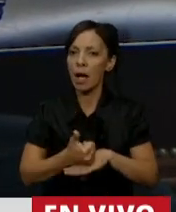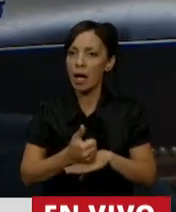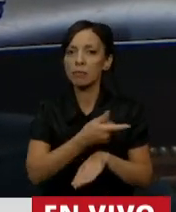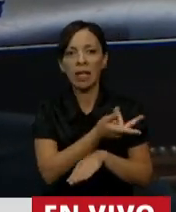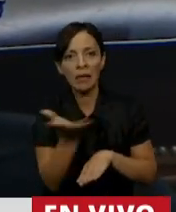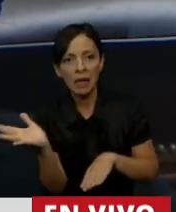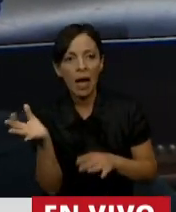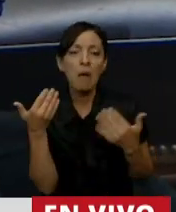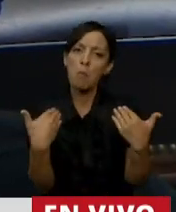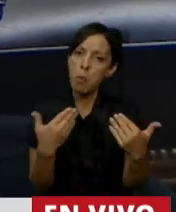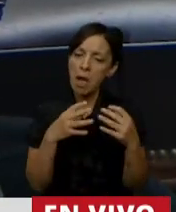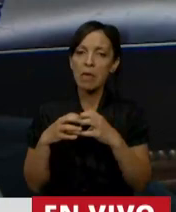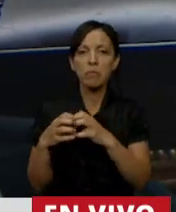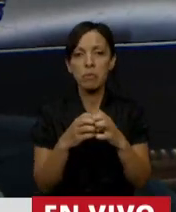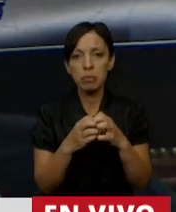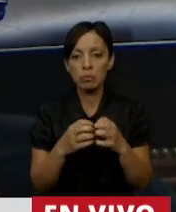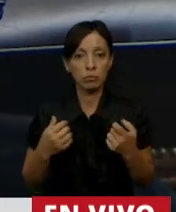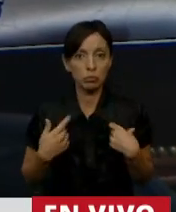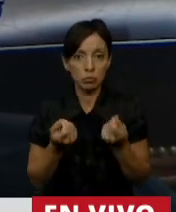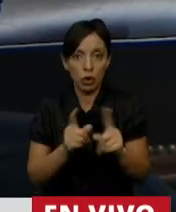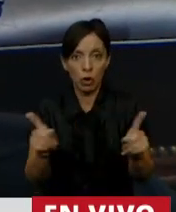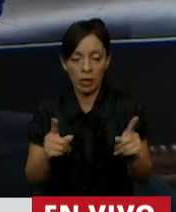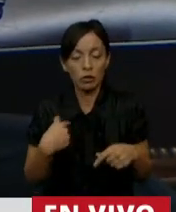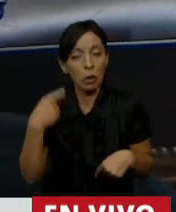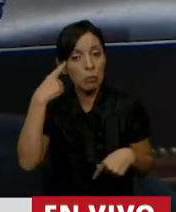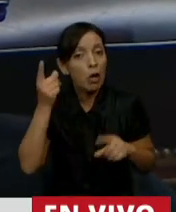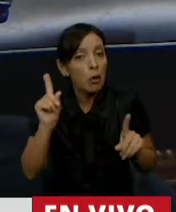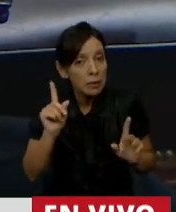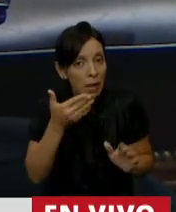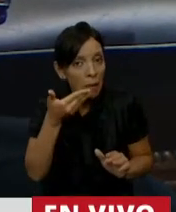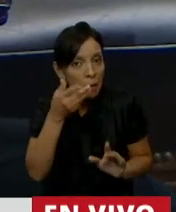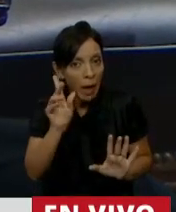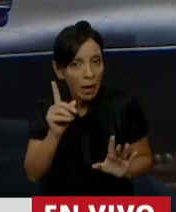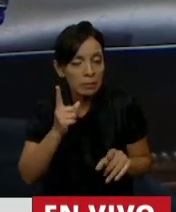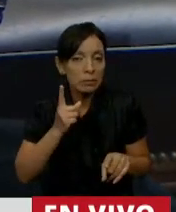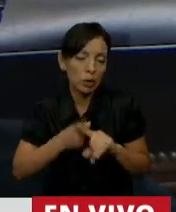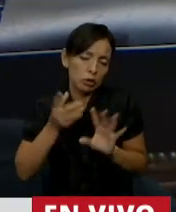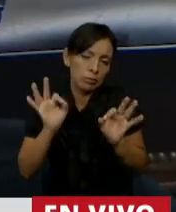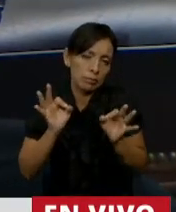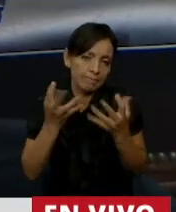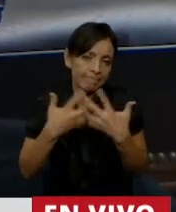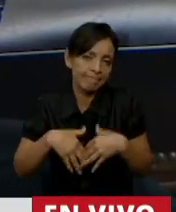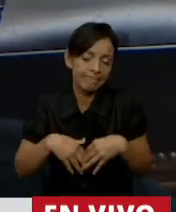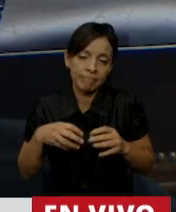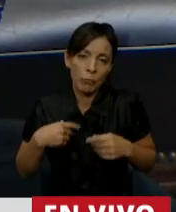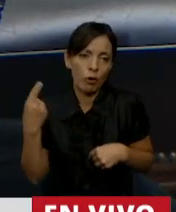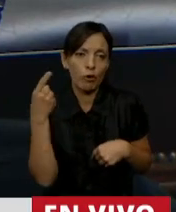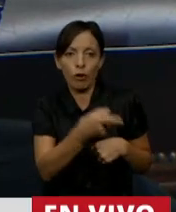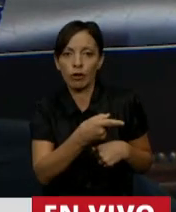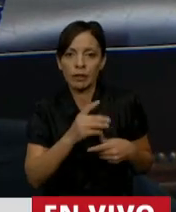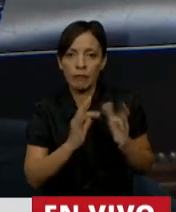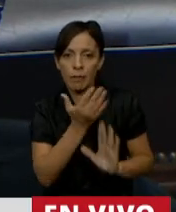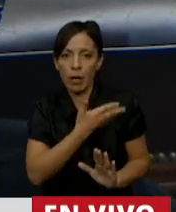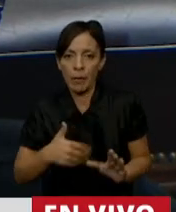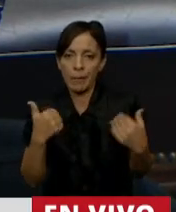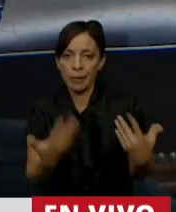se discute. Yo no di quórum y no pensaba hablar justamente por este motivo de oponerme al oportunismo. Por